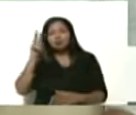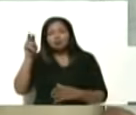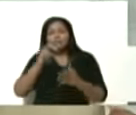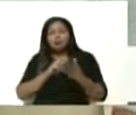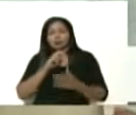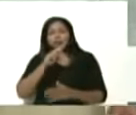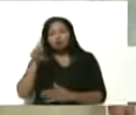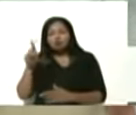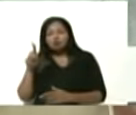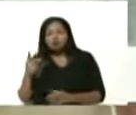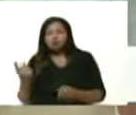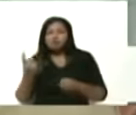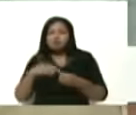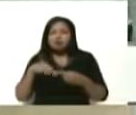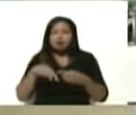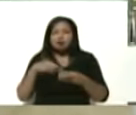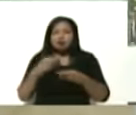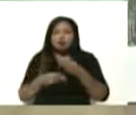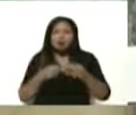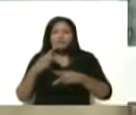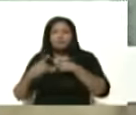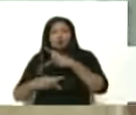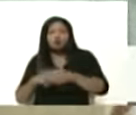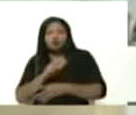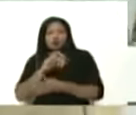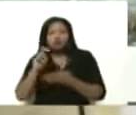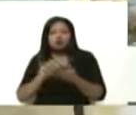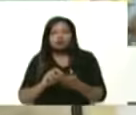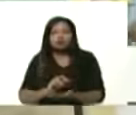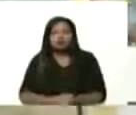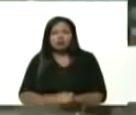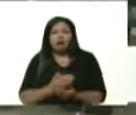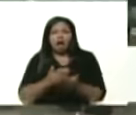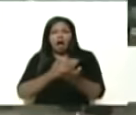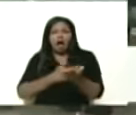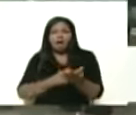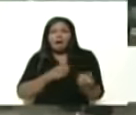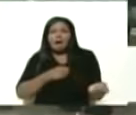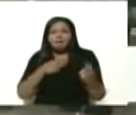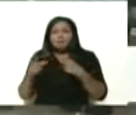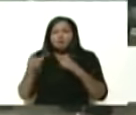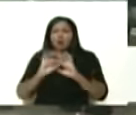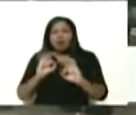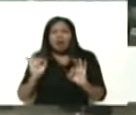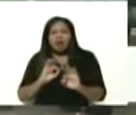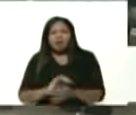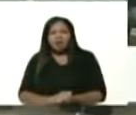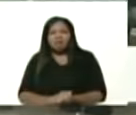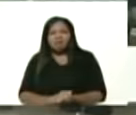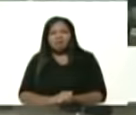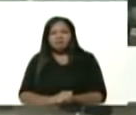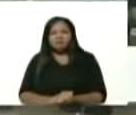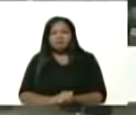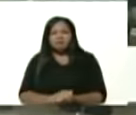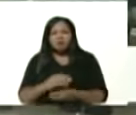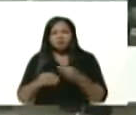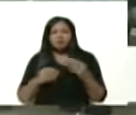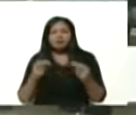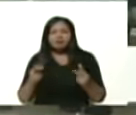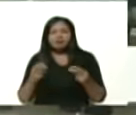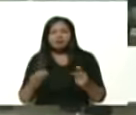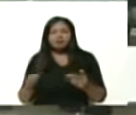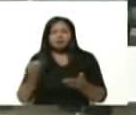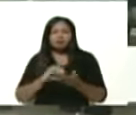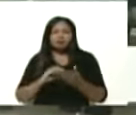valor agregado que tiene la producción nacional que nunca la va a tener la importación, como es la reactivación de